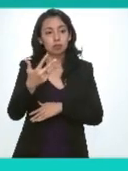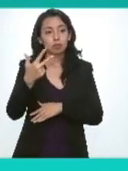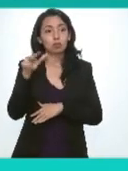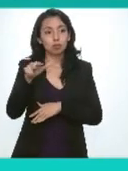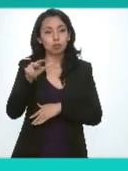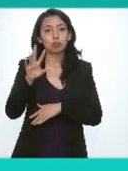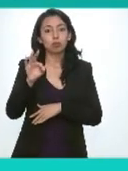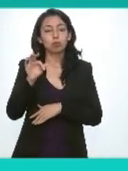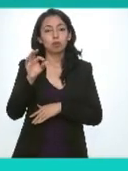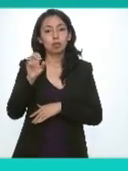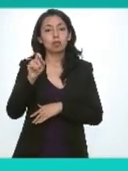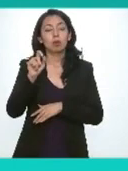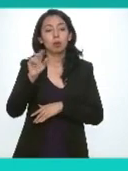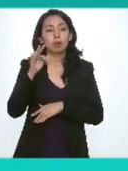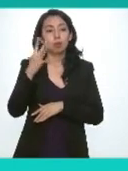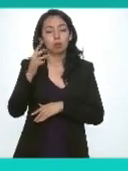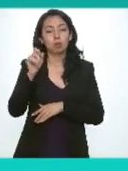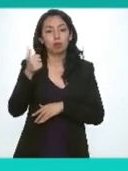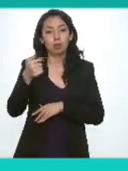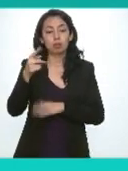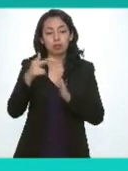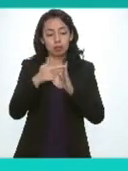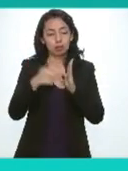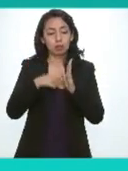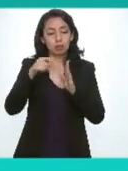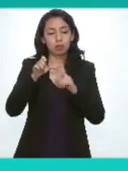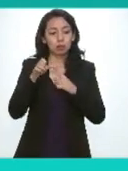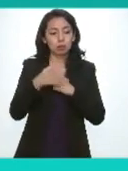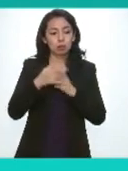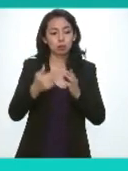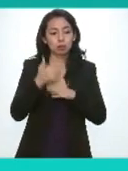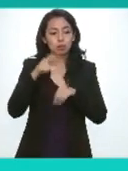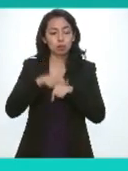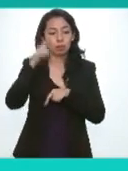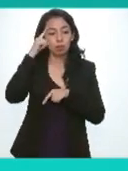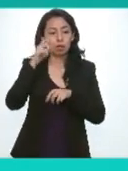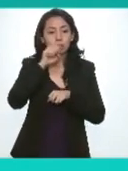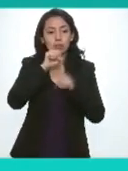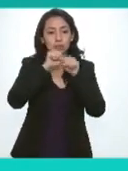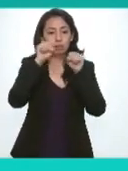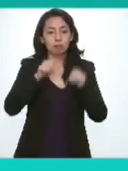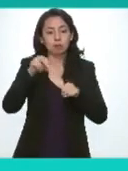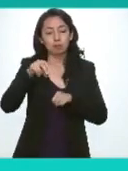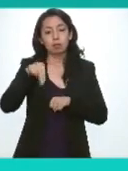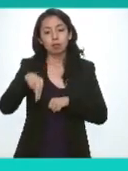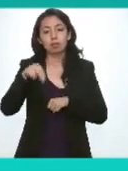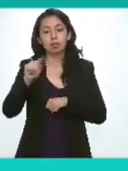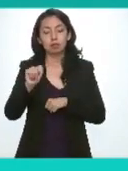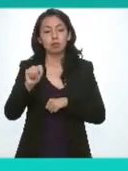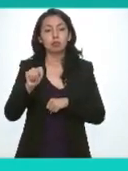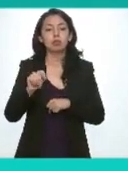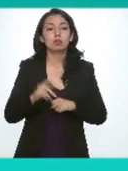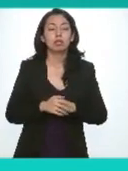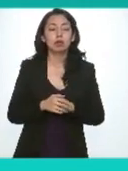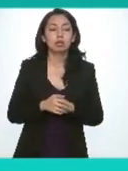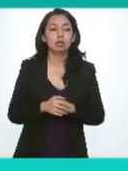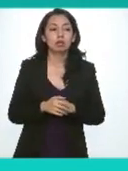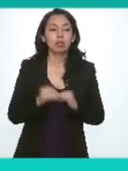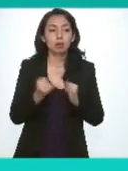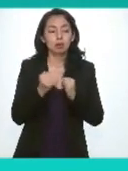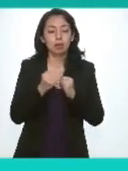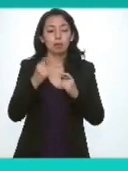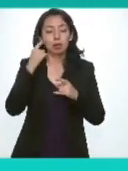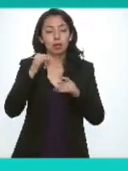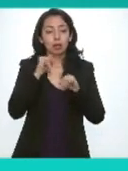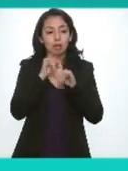44 y 46 del reglamento del consejo nacional del sistema nacional de transparencia acceso a la información y